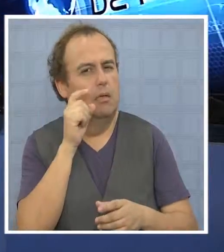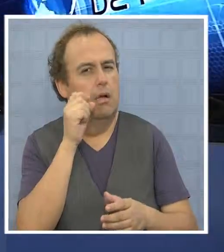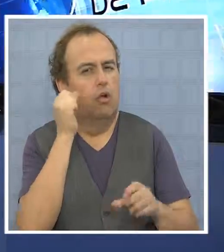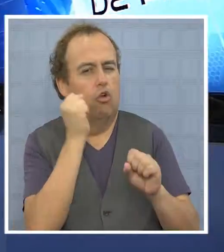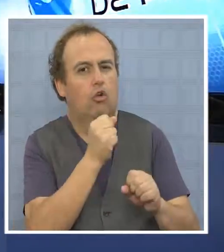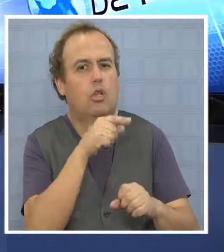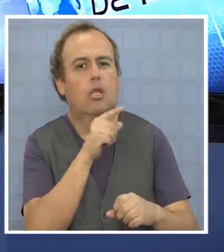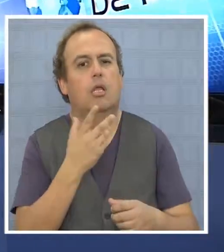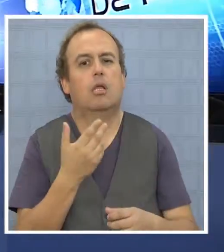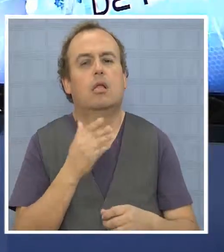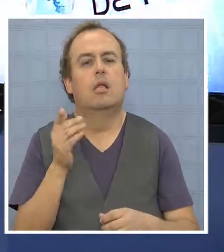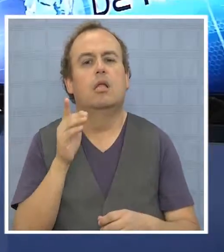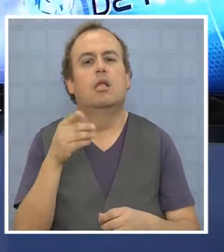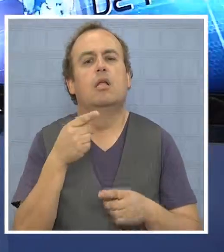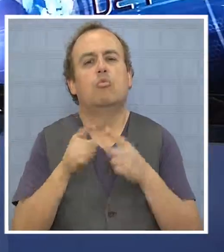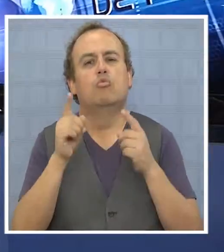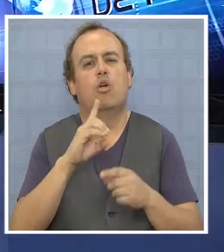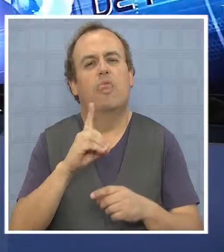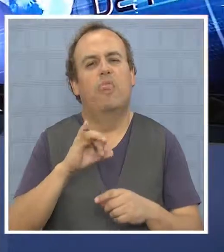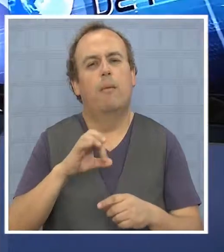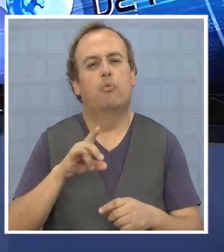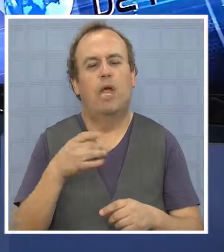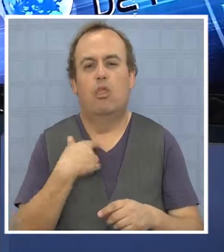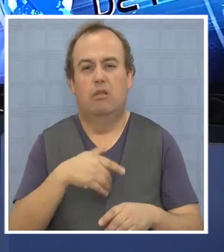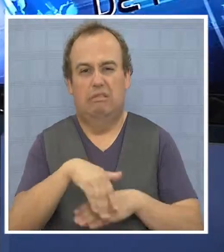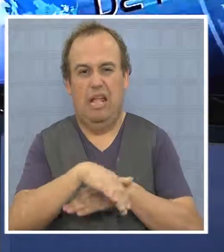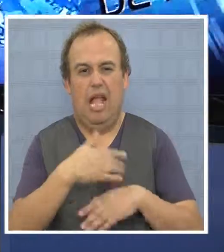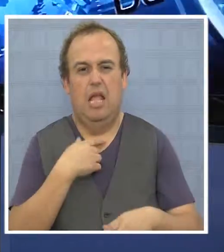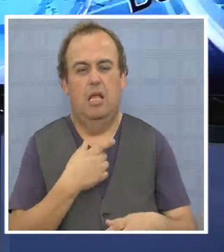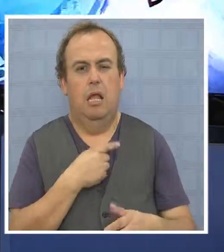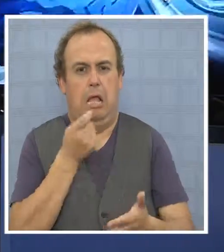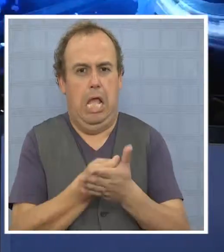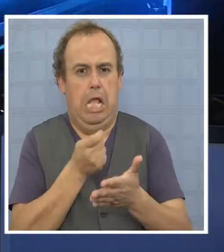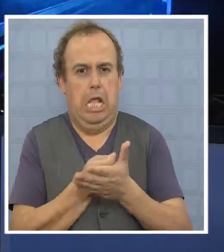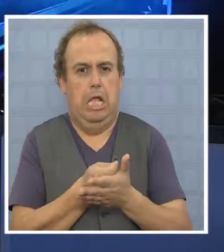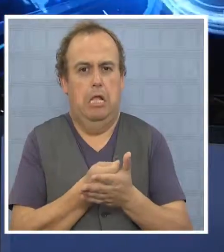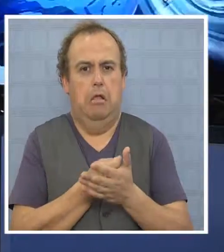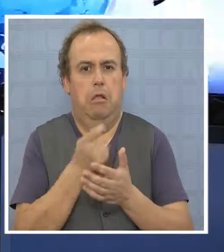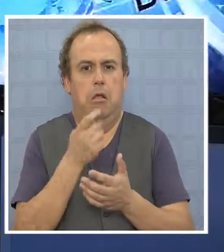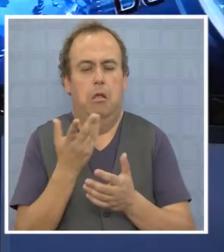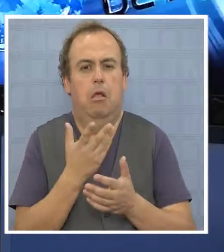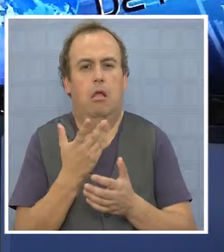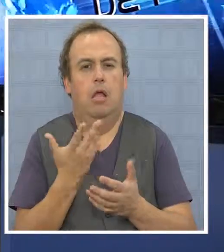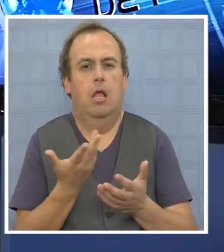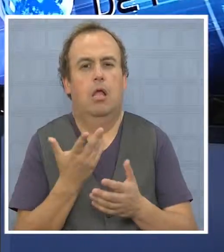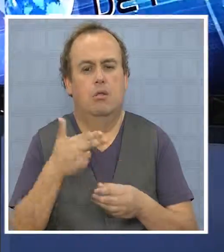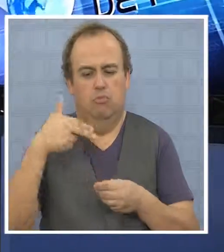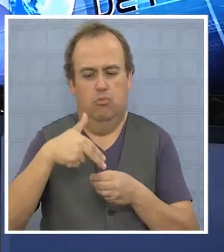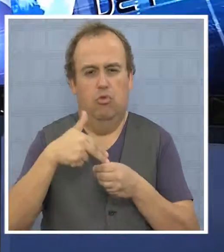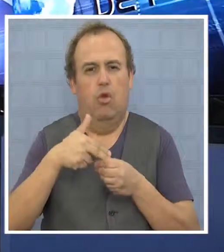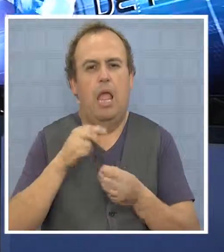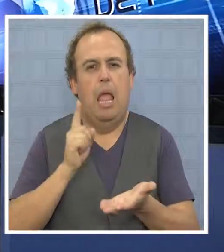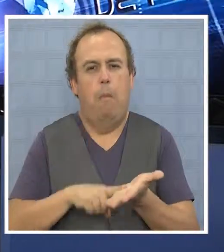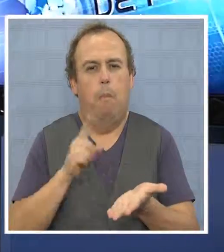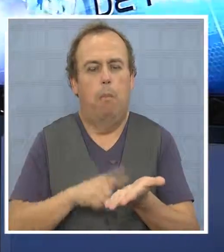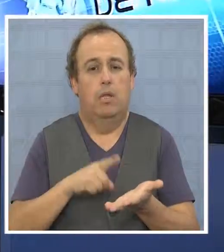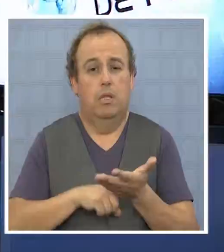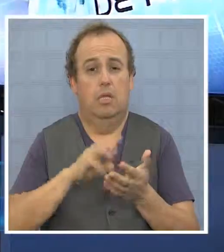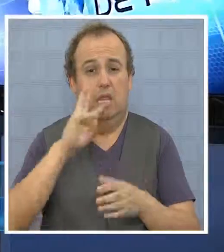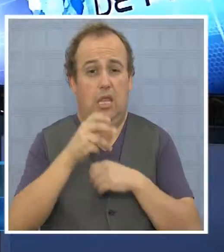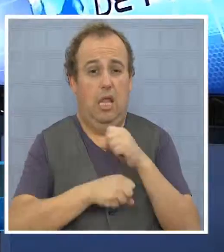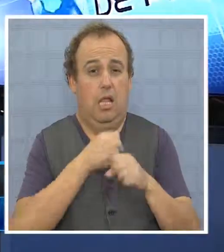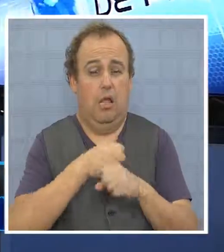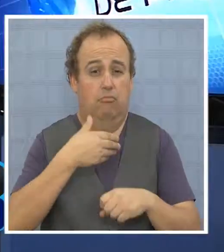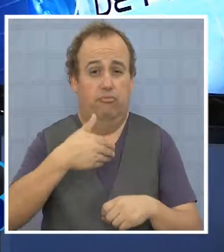gobierno es, por ejemplo, la actitud del diputado Foum y otros más que salieron a la calle a exigir el término del impuesto específico a los combustibles, que es un